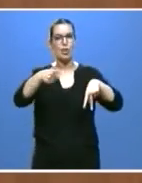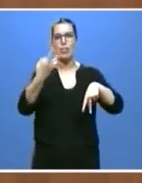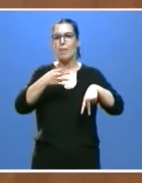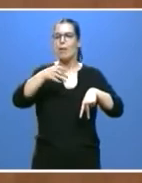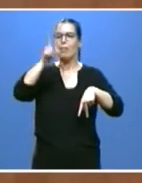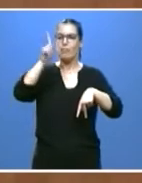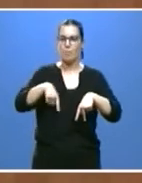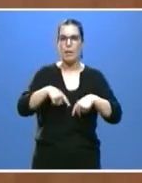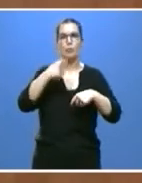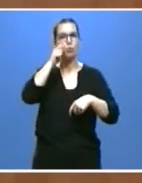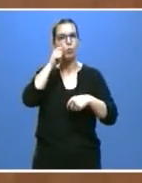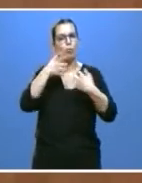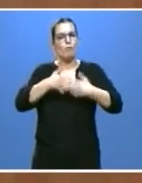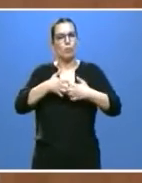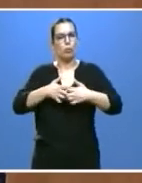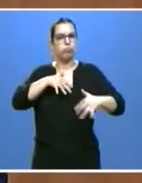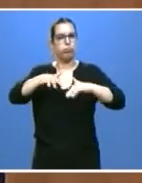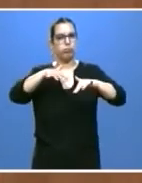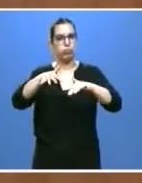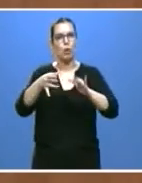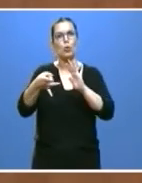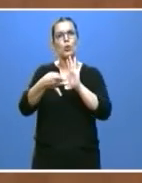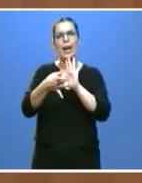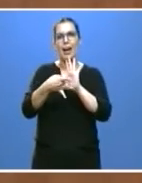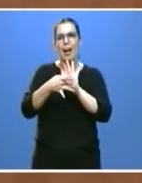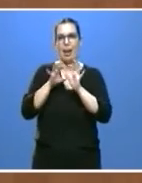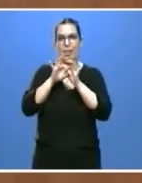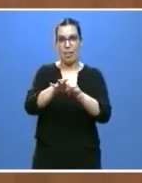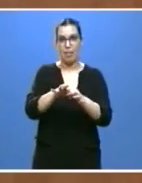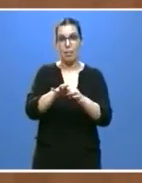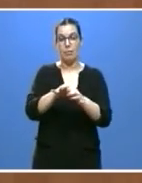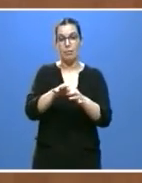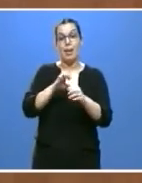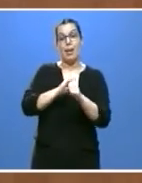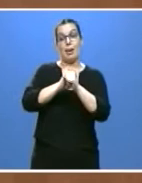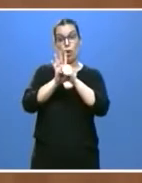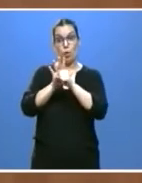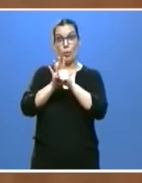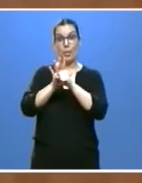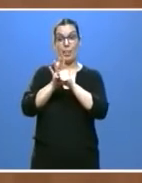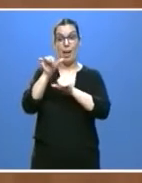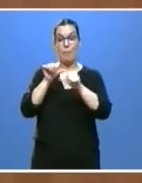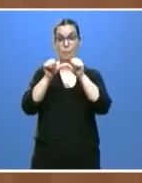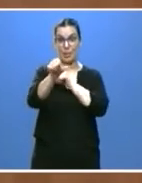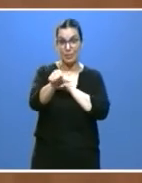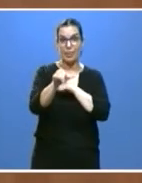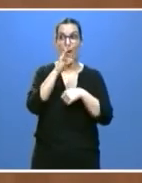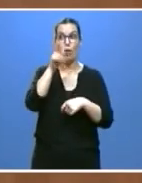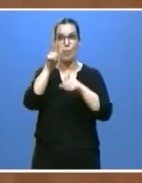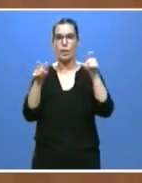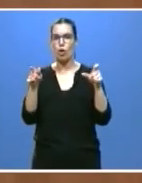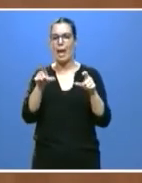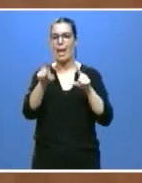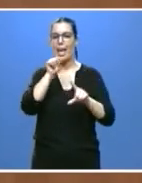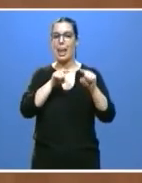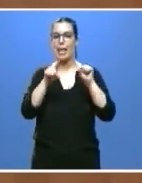comunidad autónoma. Un turismo de calidad que a raíz de la pandemia va a ser más selectivo en sus destinos y